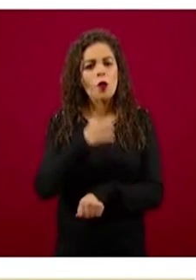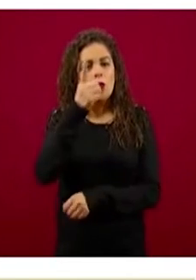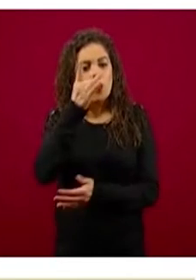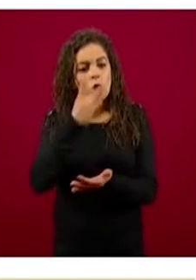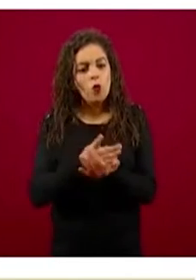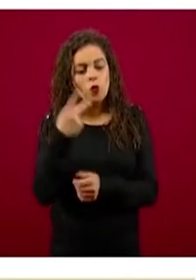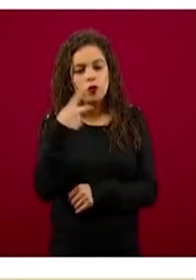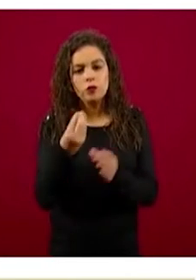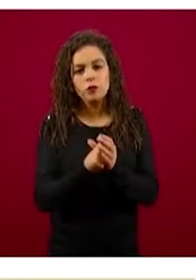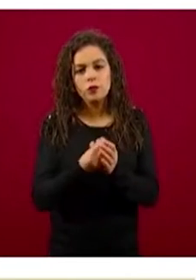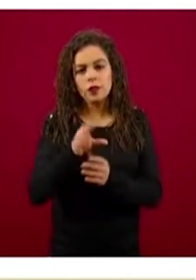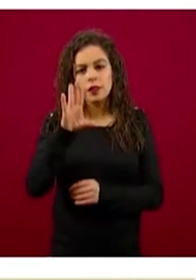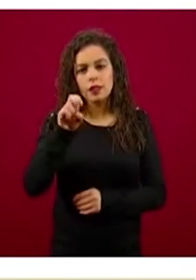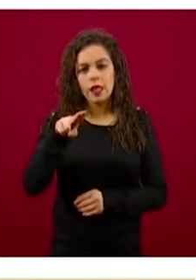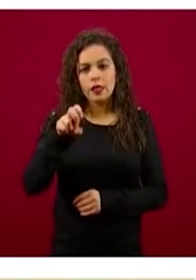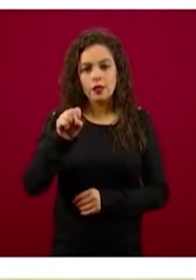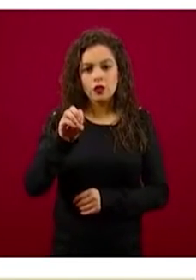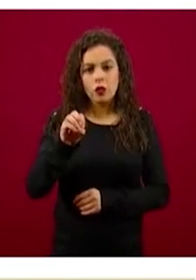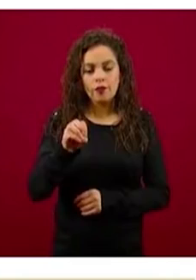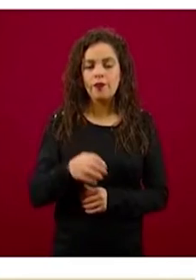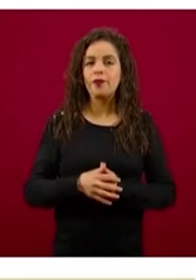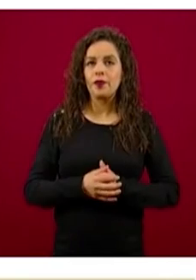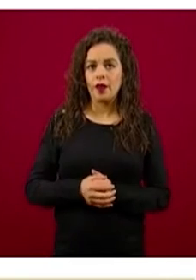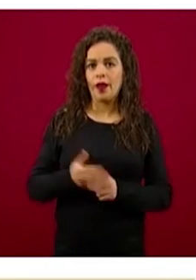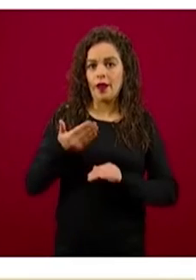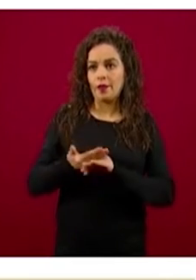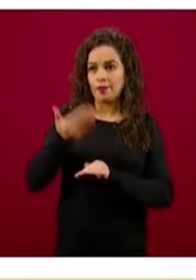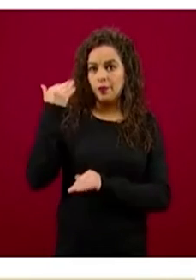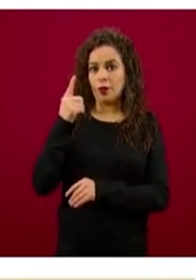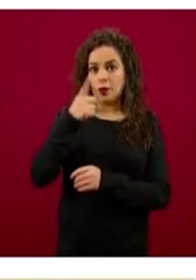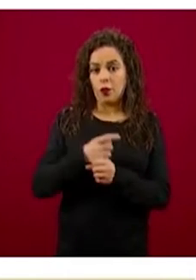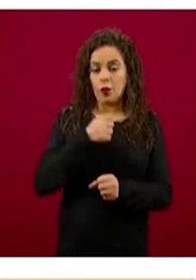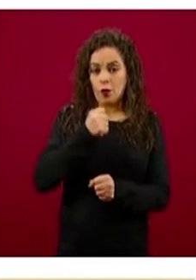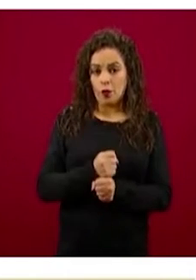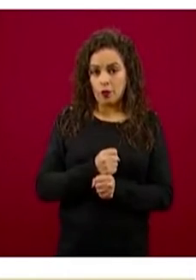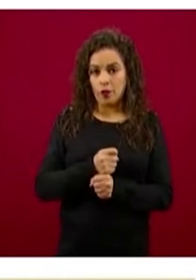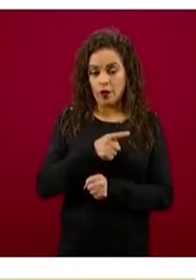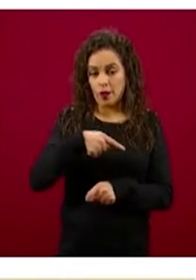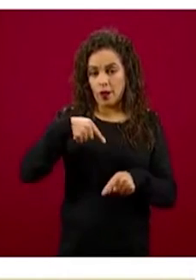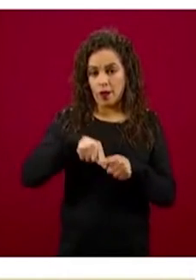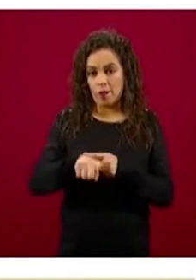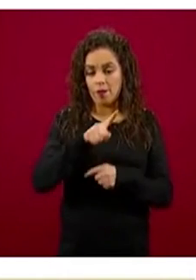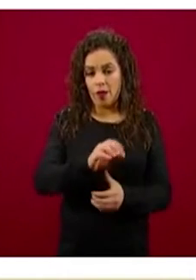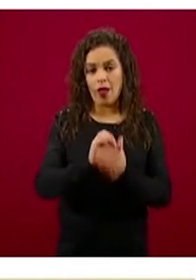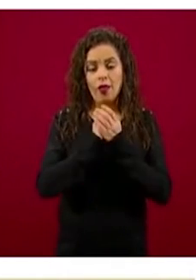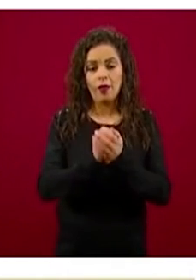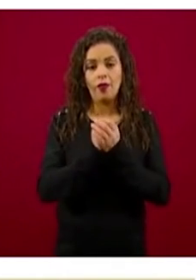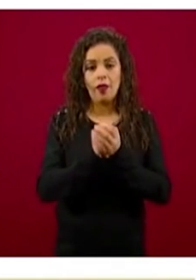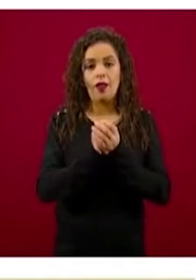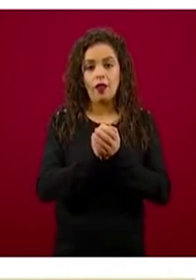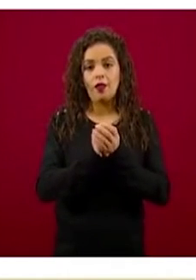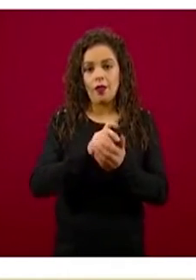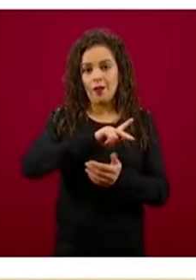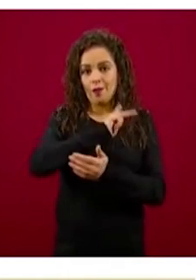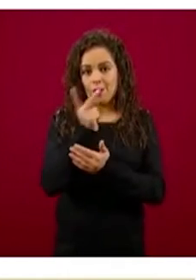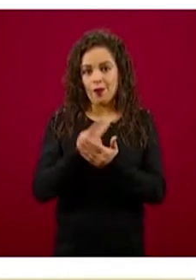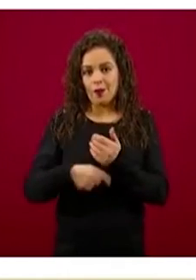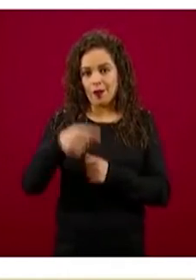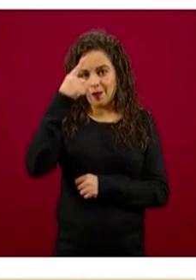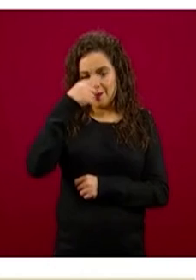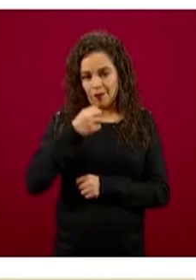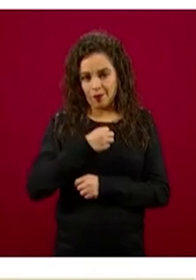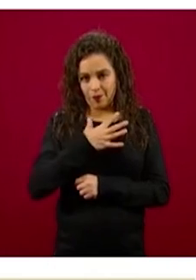Cuando se levantó el Censo y empezamos el año pasado a diseñar el programa de tandas para el bienestar, nos